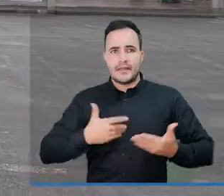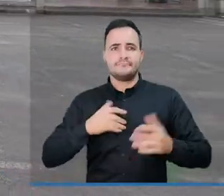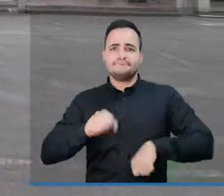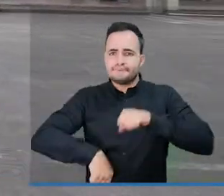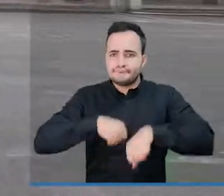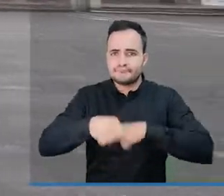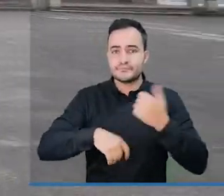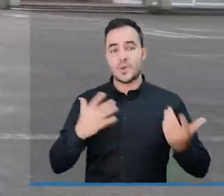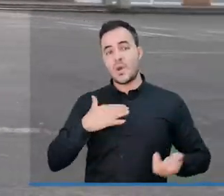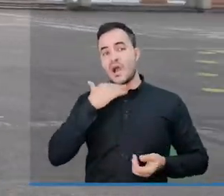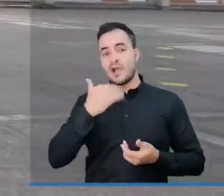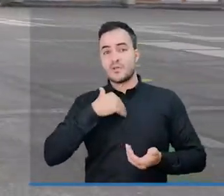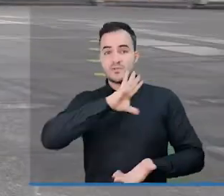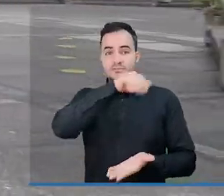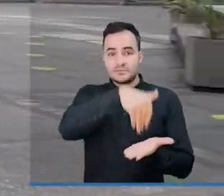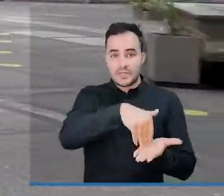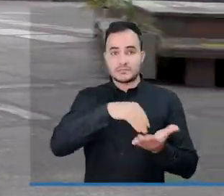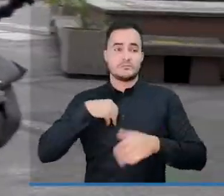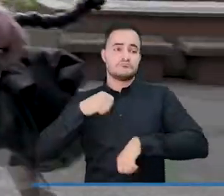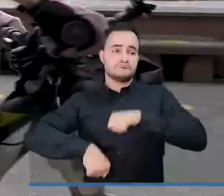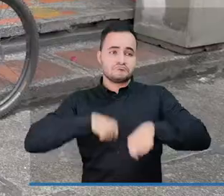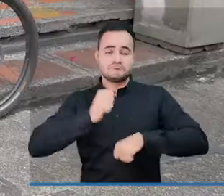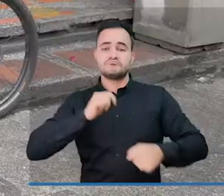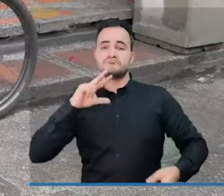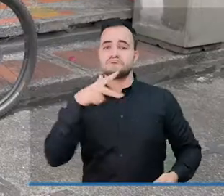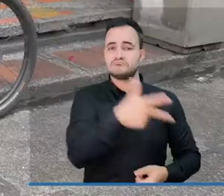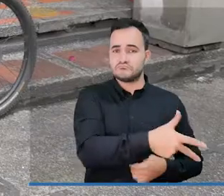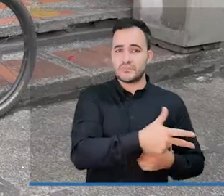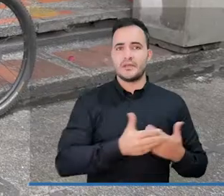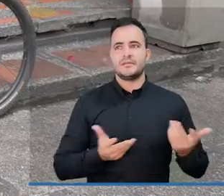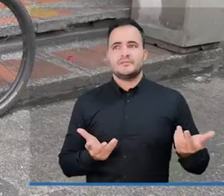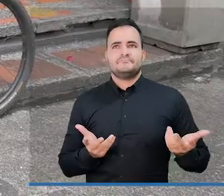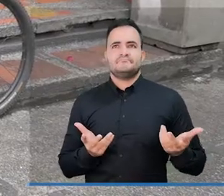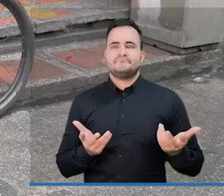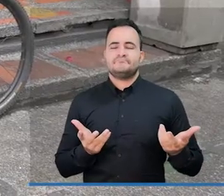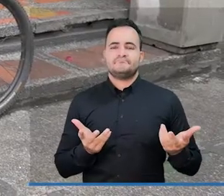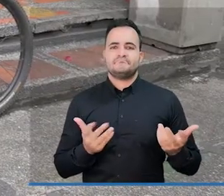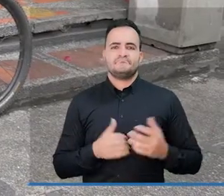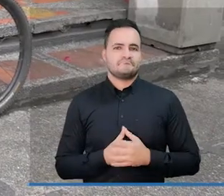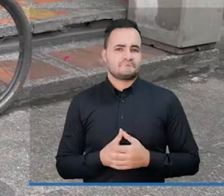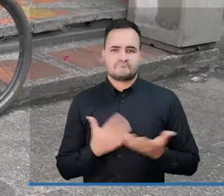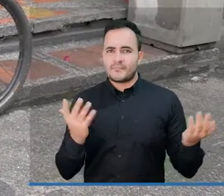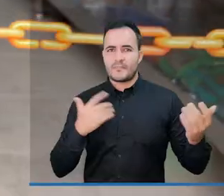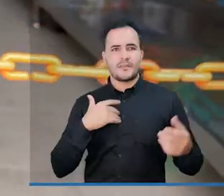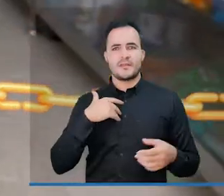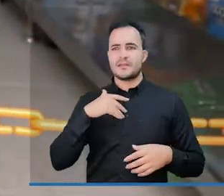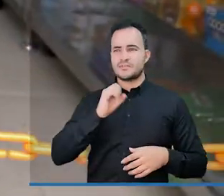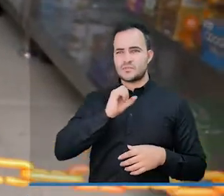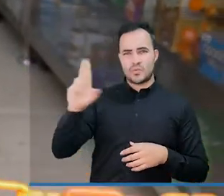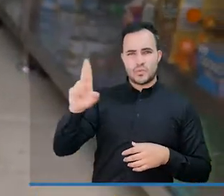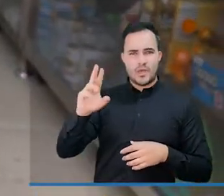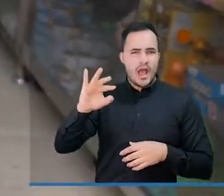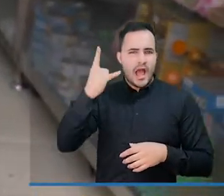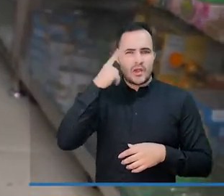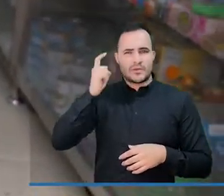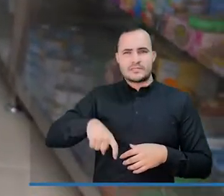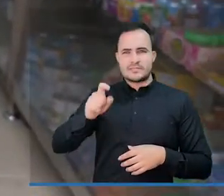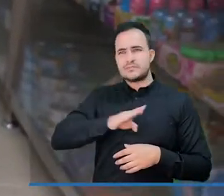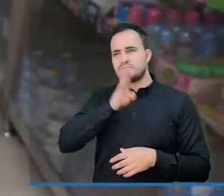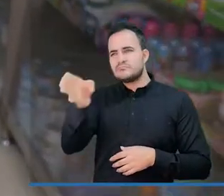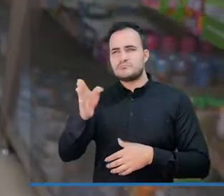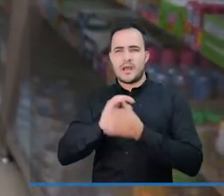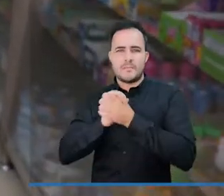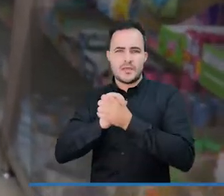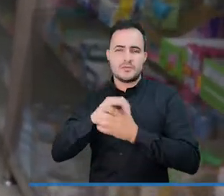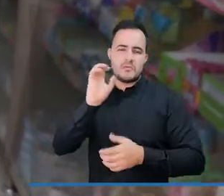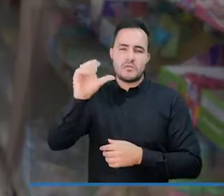que hacer vueltas en el centro, voy al centro en la bici, voy a los lados del sur cuando tengo que visitar algún